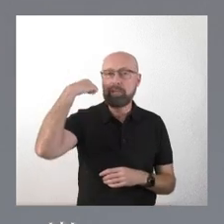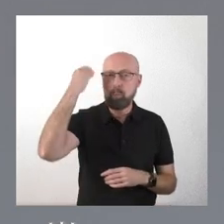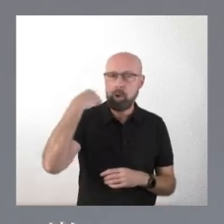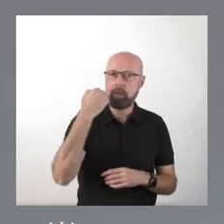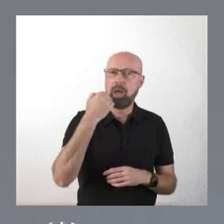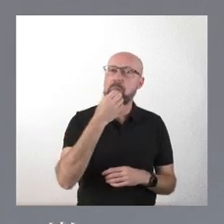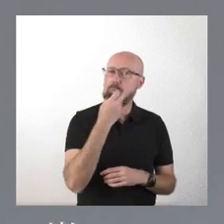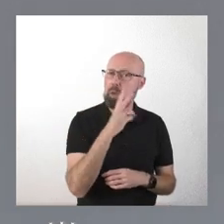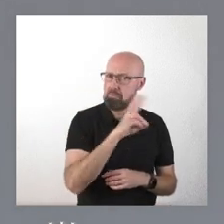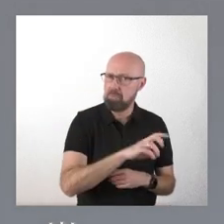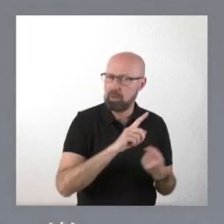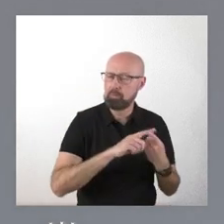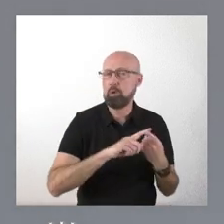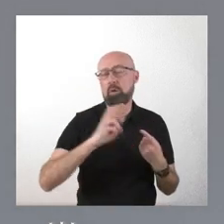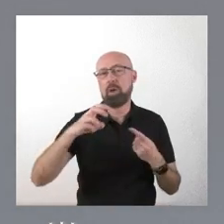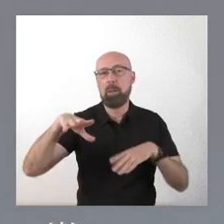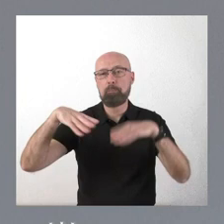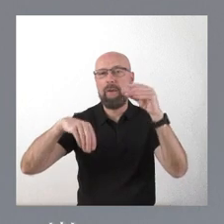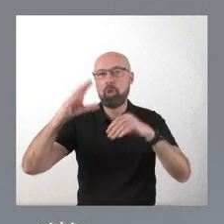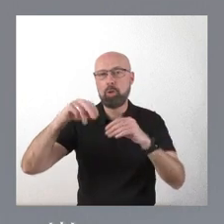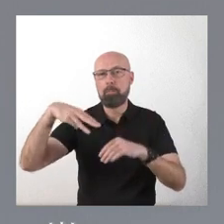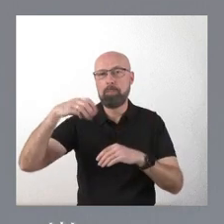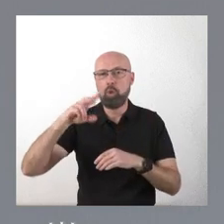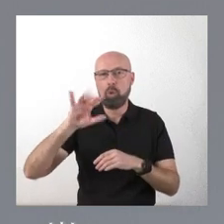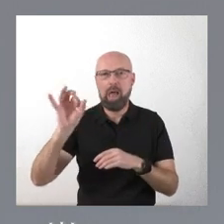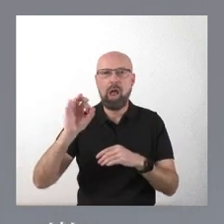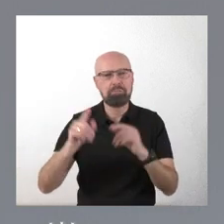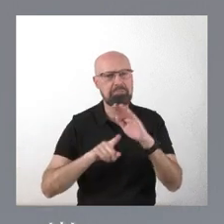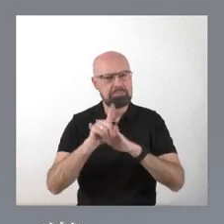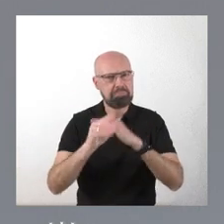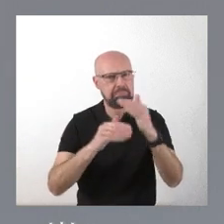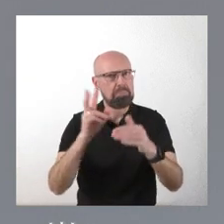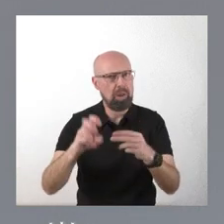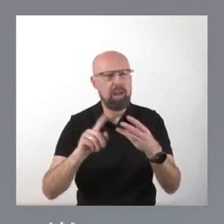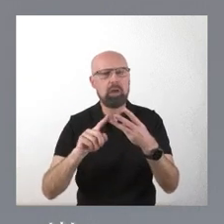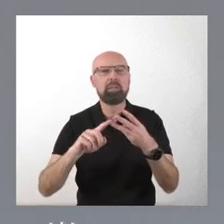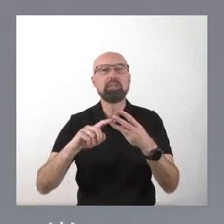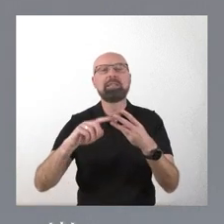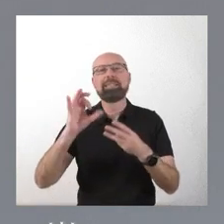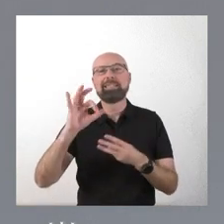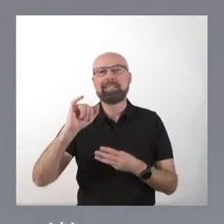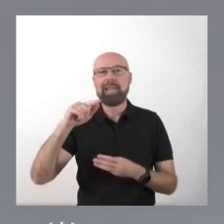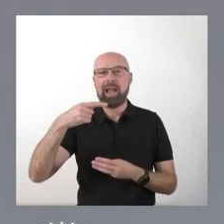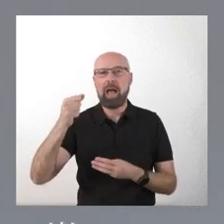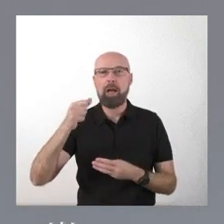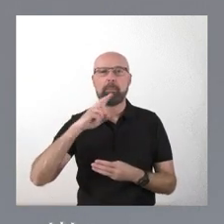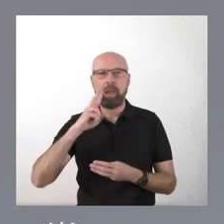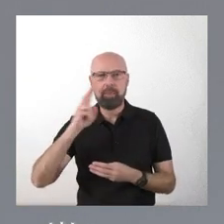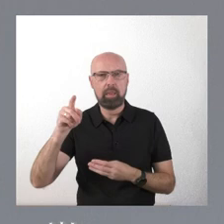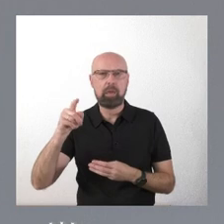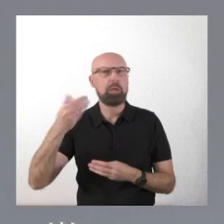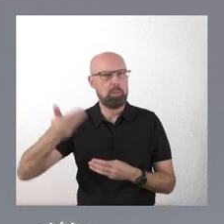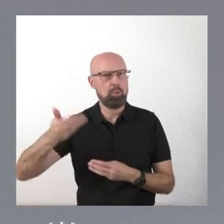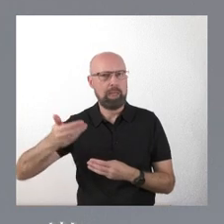de las médulas, que ha dado pasos adelante decisivos. El de Siega Verde, que va a ser importantísimo. Lo está haciendo ya.